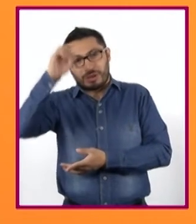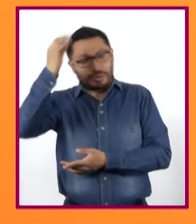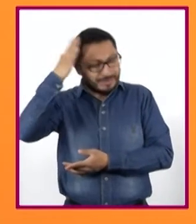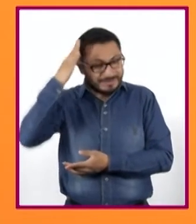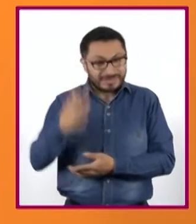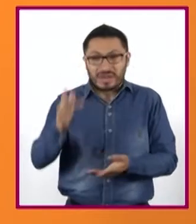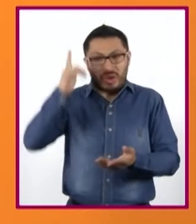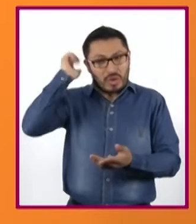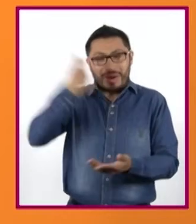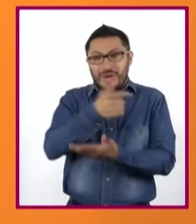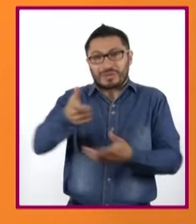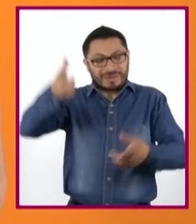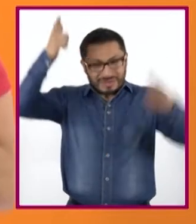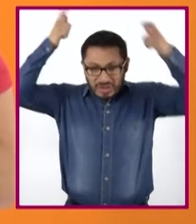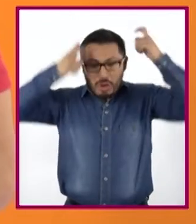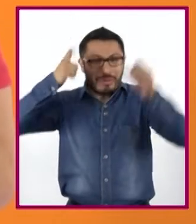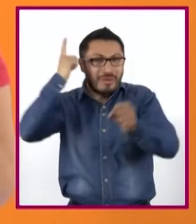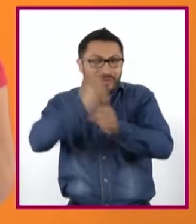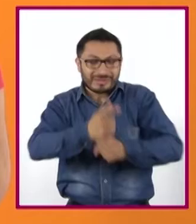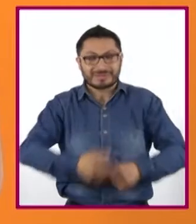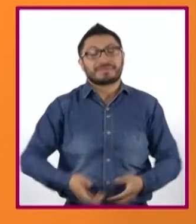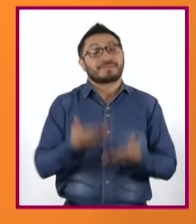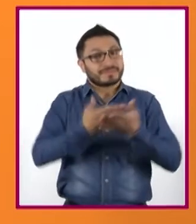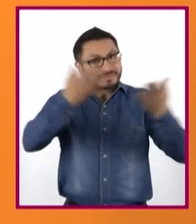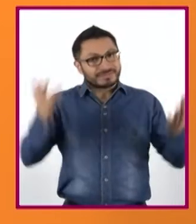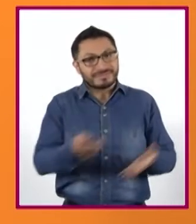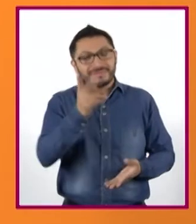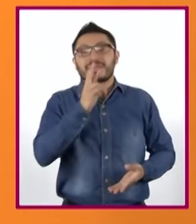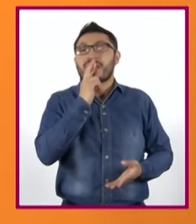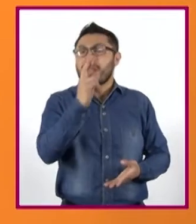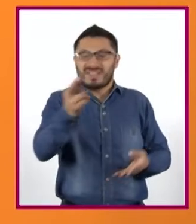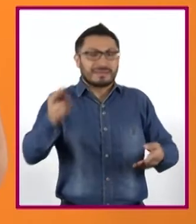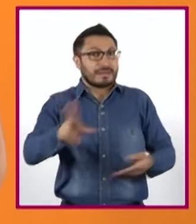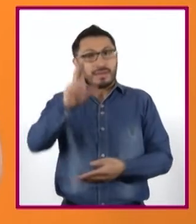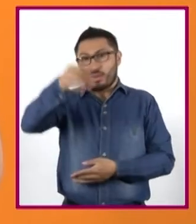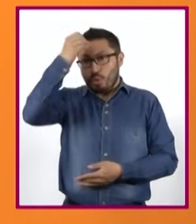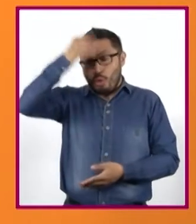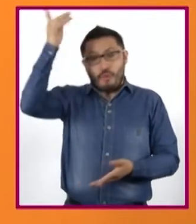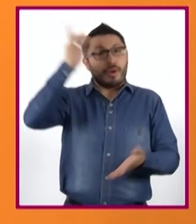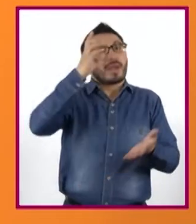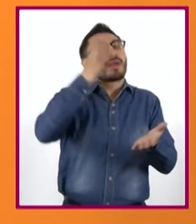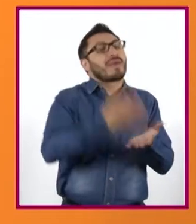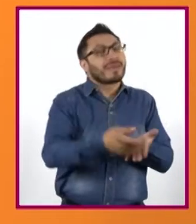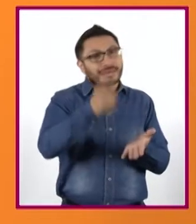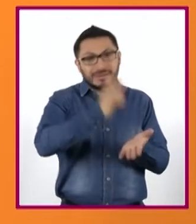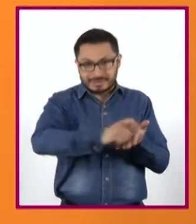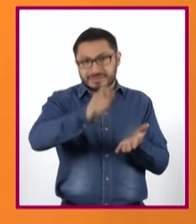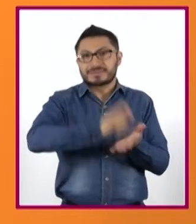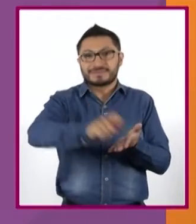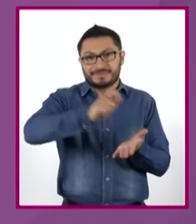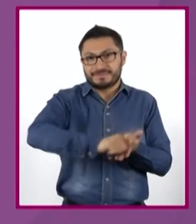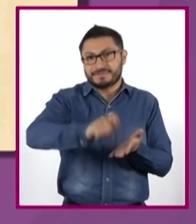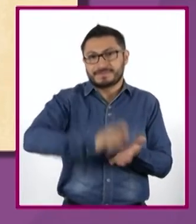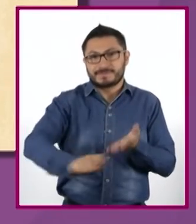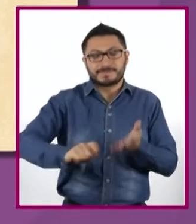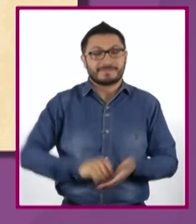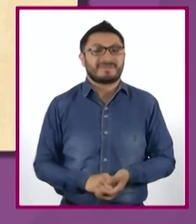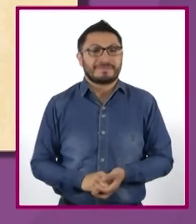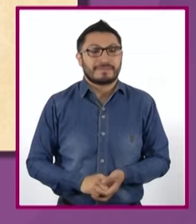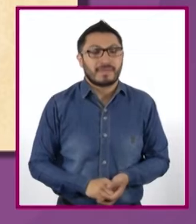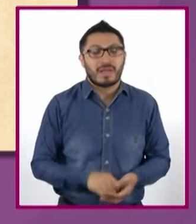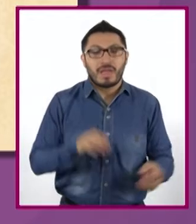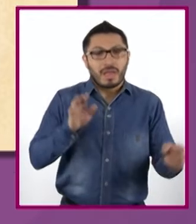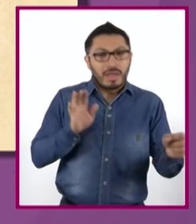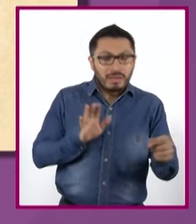su sombrero. Contesten la siguiente pregunta. No olviden anotarla en su cuaderno. ¿Qué